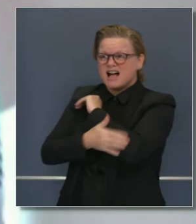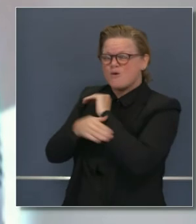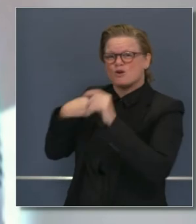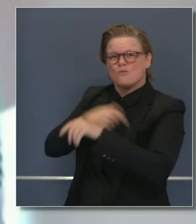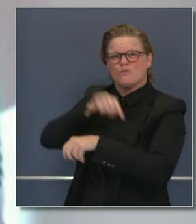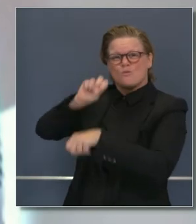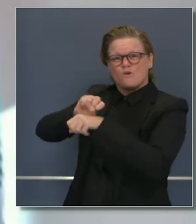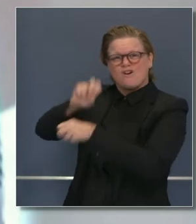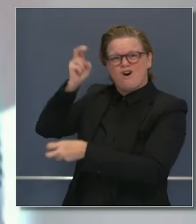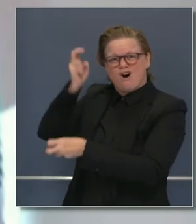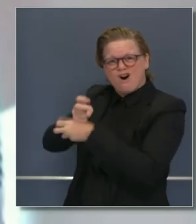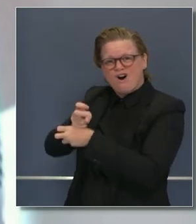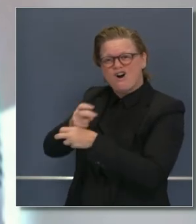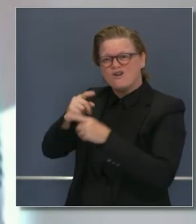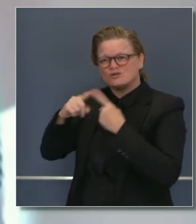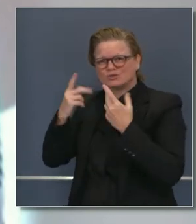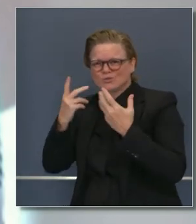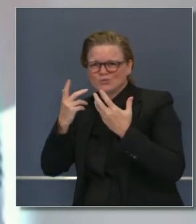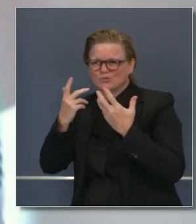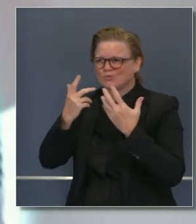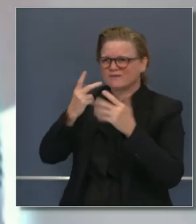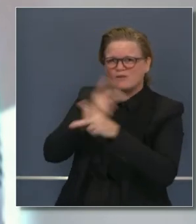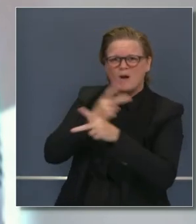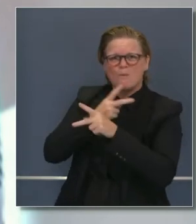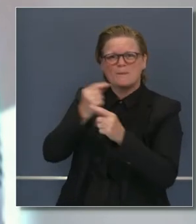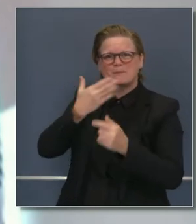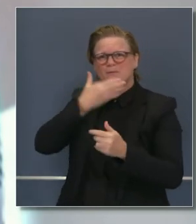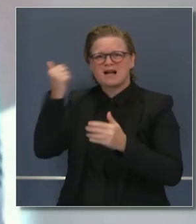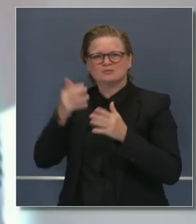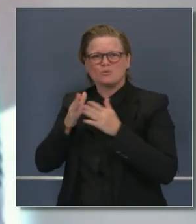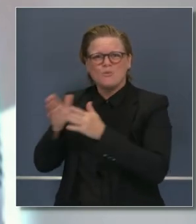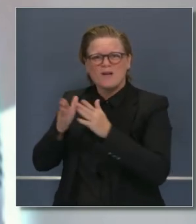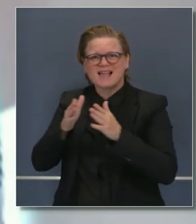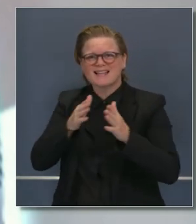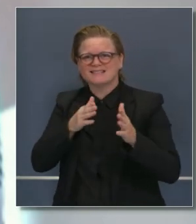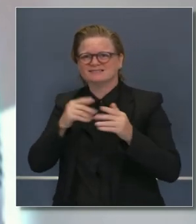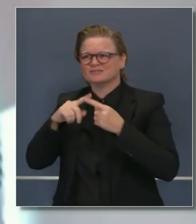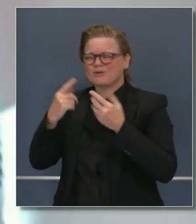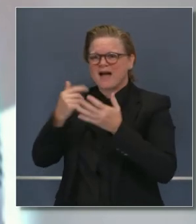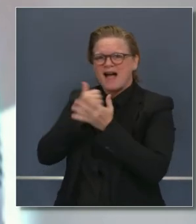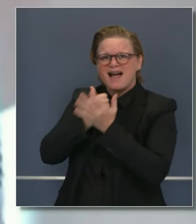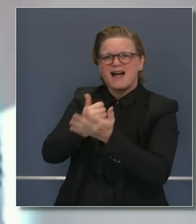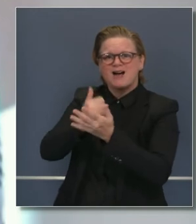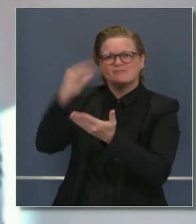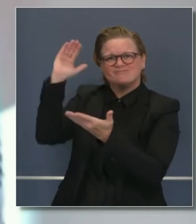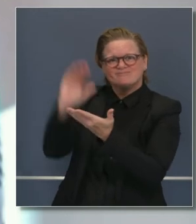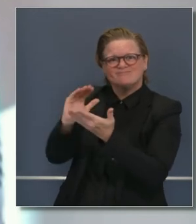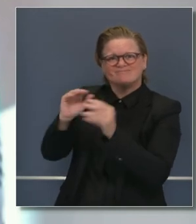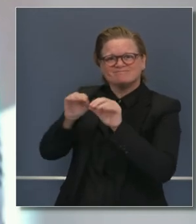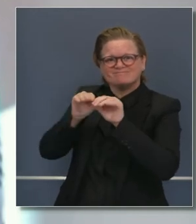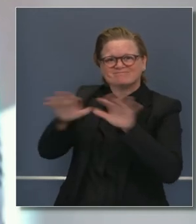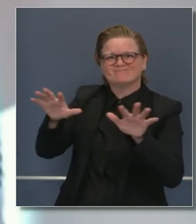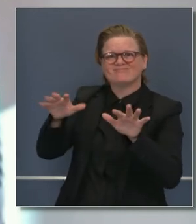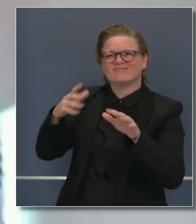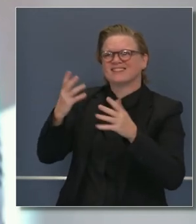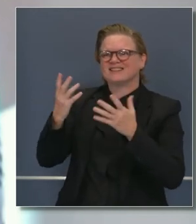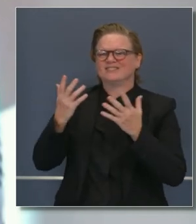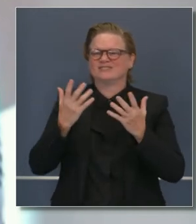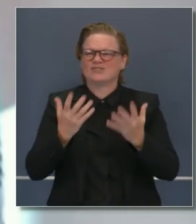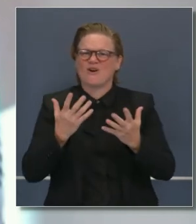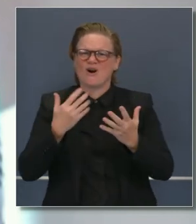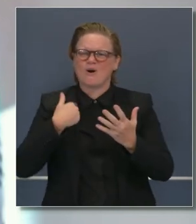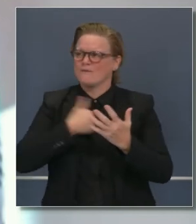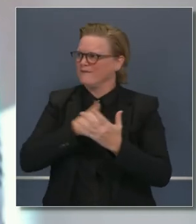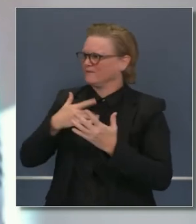Y hay artículos en la prensa nacional también que hablan del tiempo para ponerse en cuarentena, y